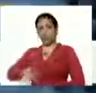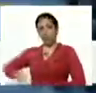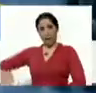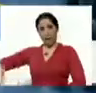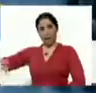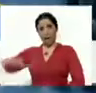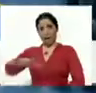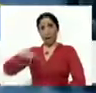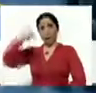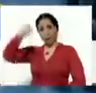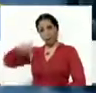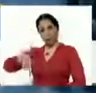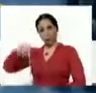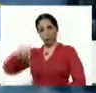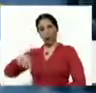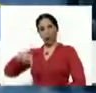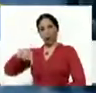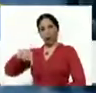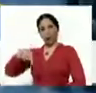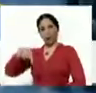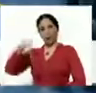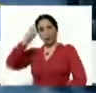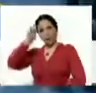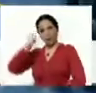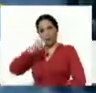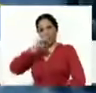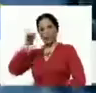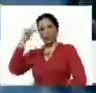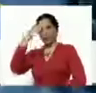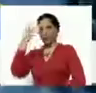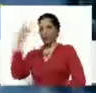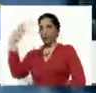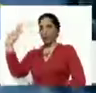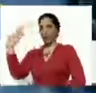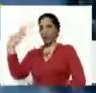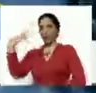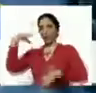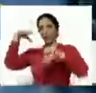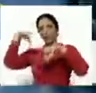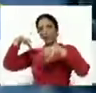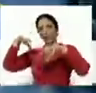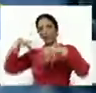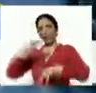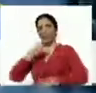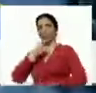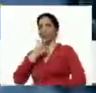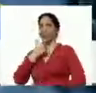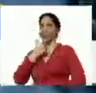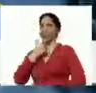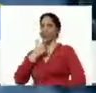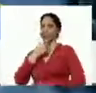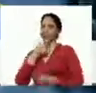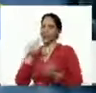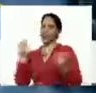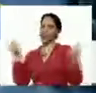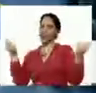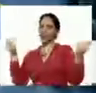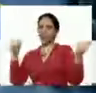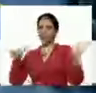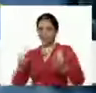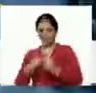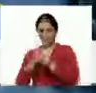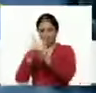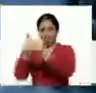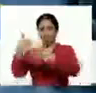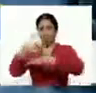Hoy nos ha bendecido Dios con una lluvia hermosísima. Aquí me acompaña el